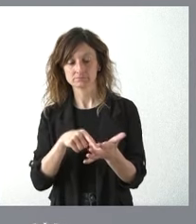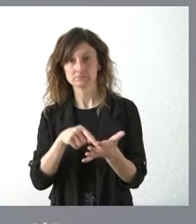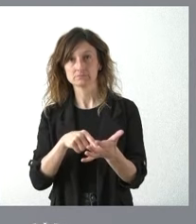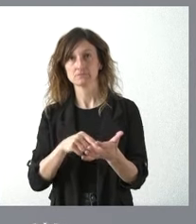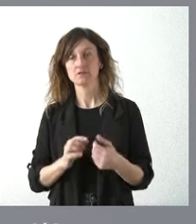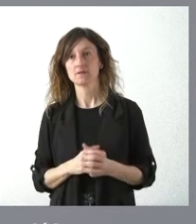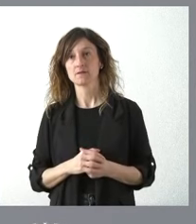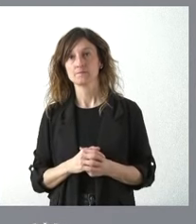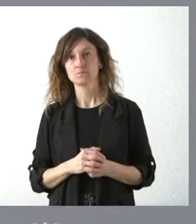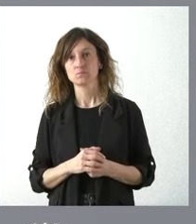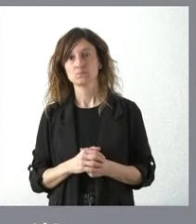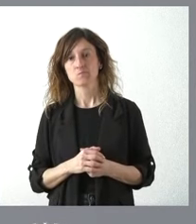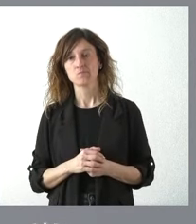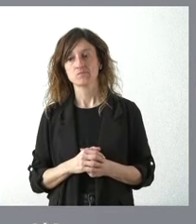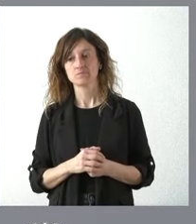pero bueno inicialmente